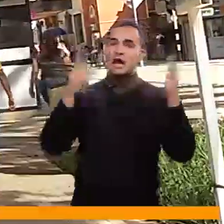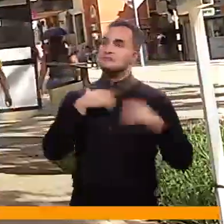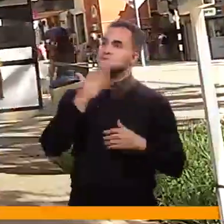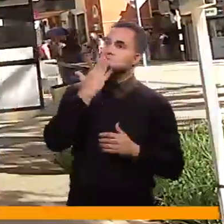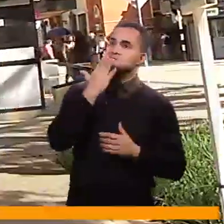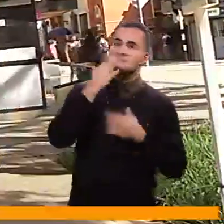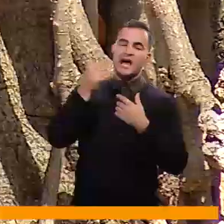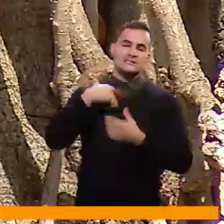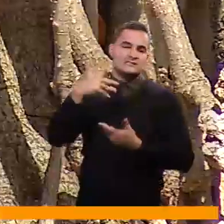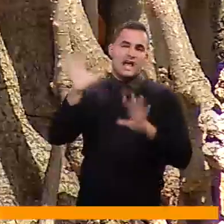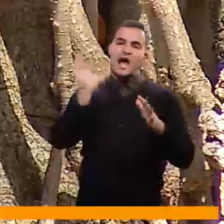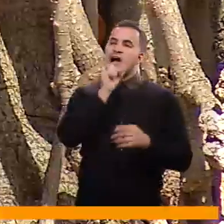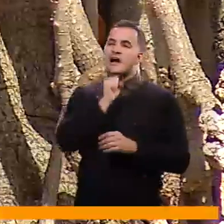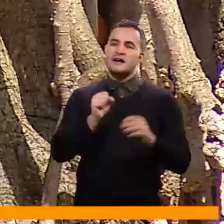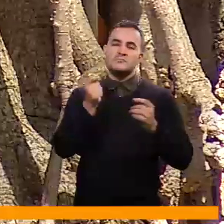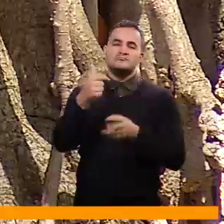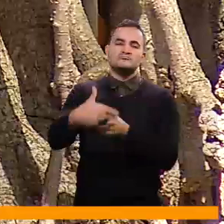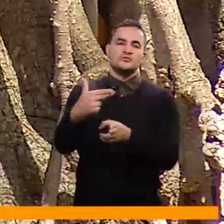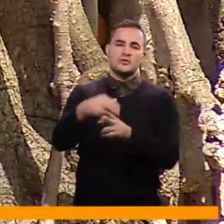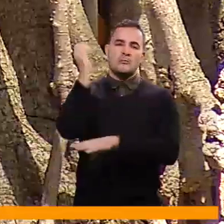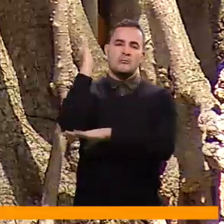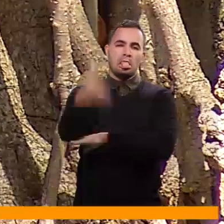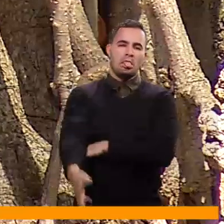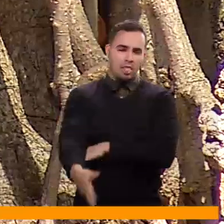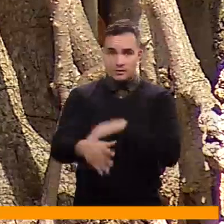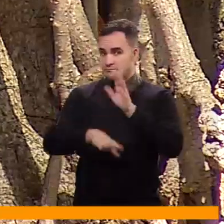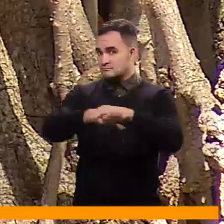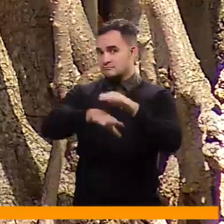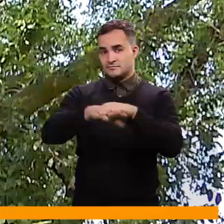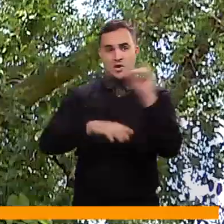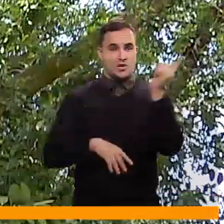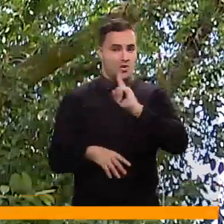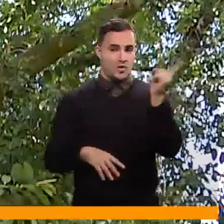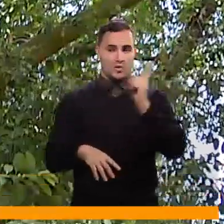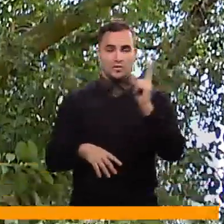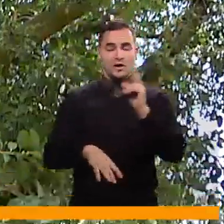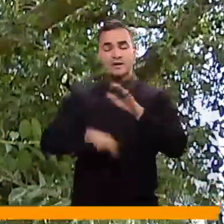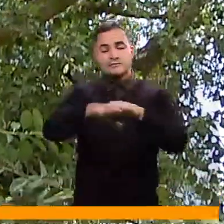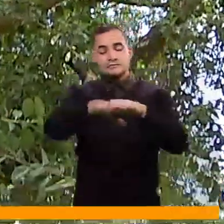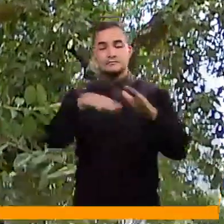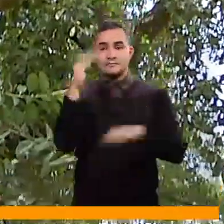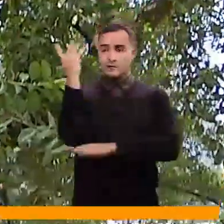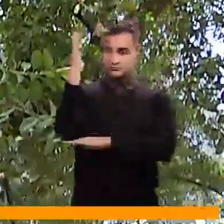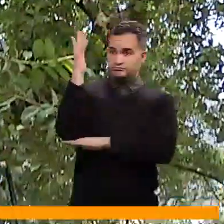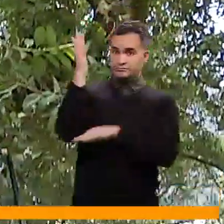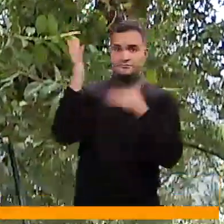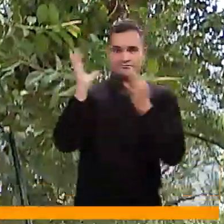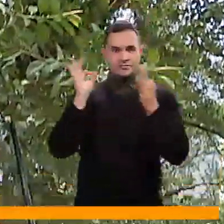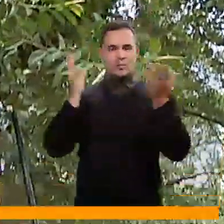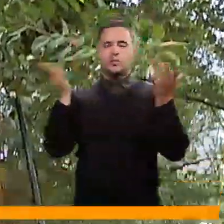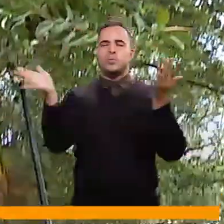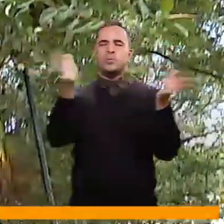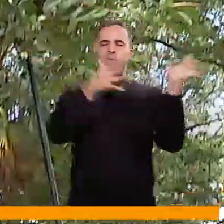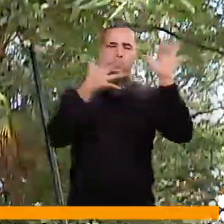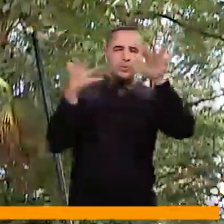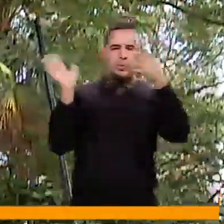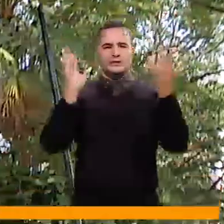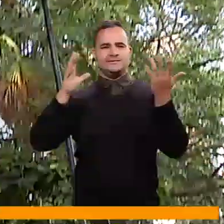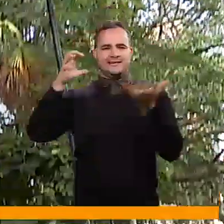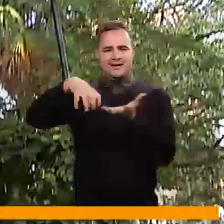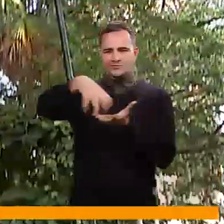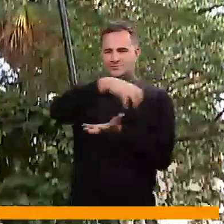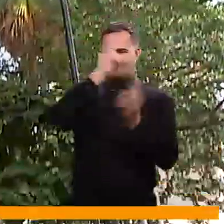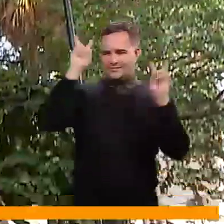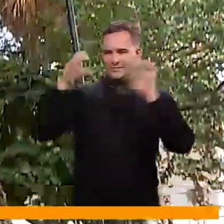está grande, está no adulto, que ya están viejitos, no. Ahora, un árbol deja de prestar sus servicios ecosistémicos